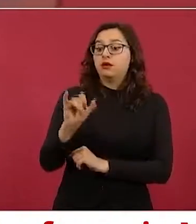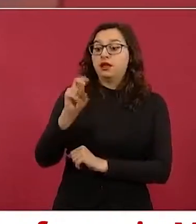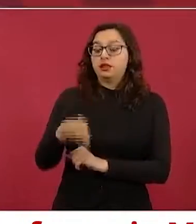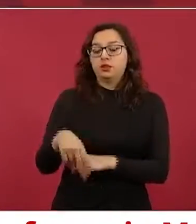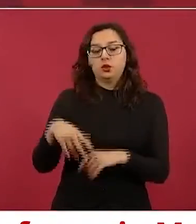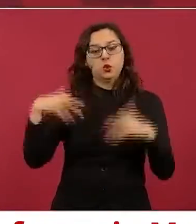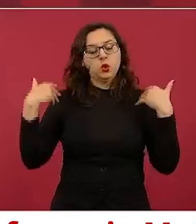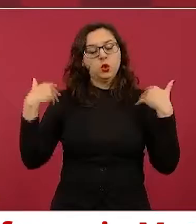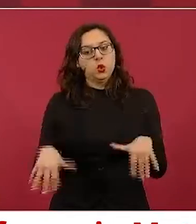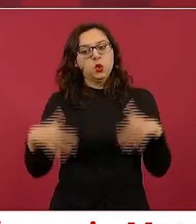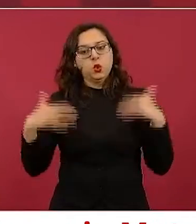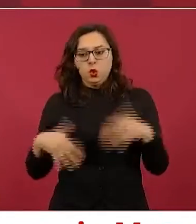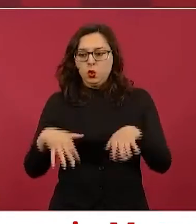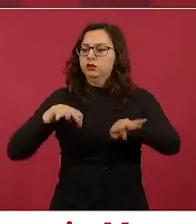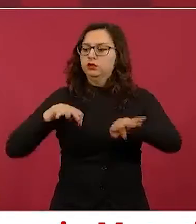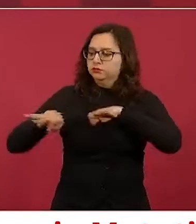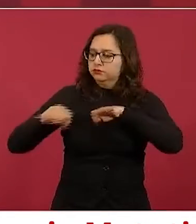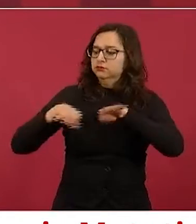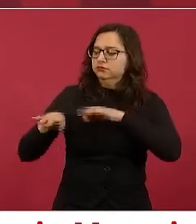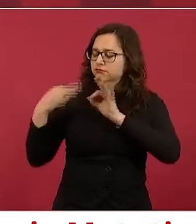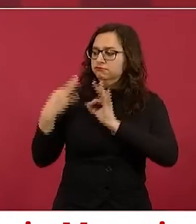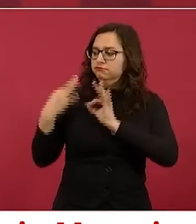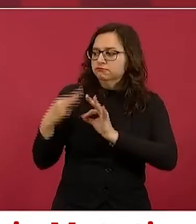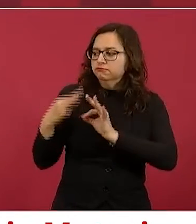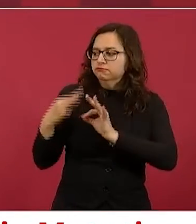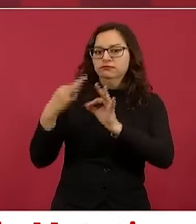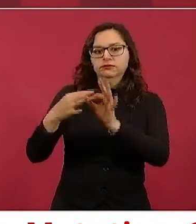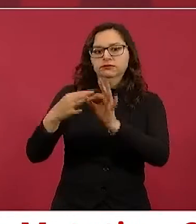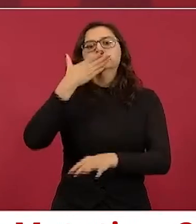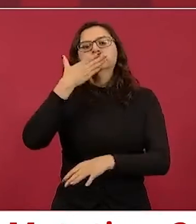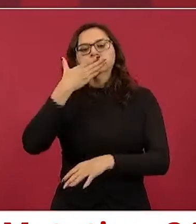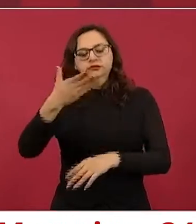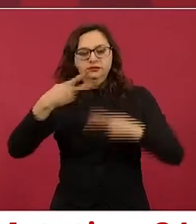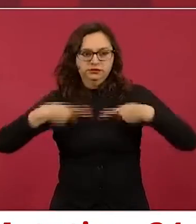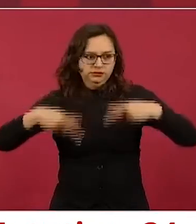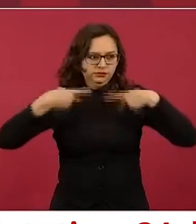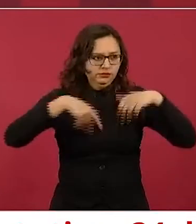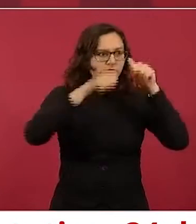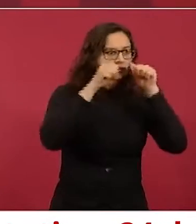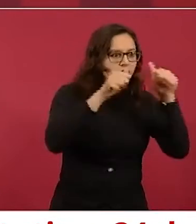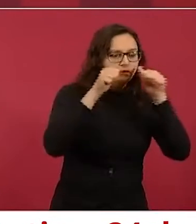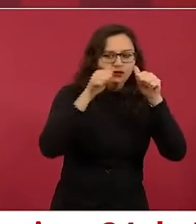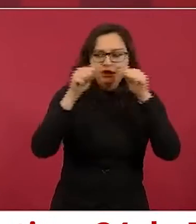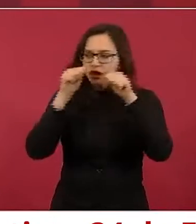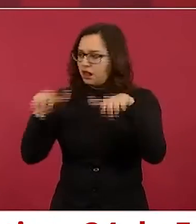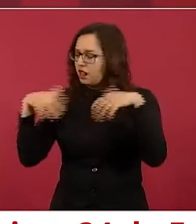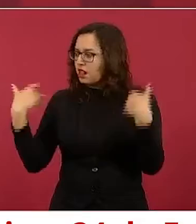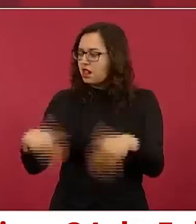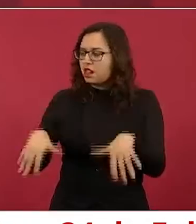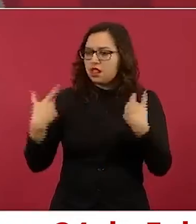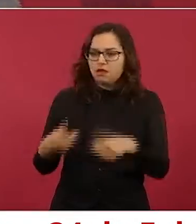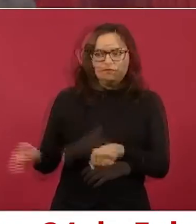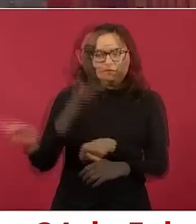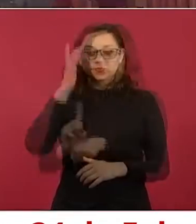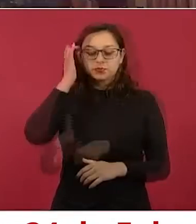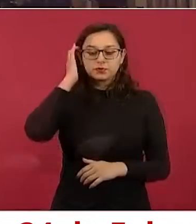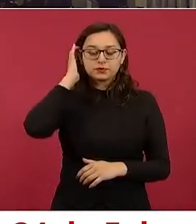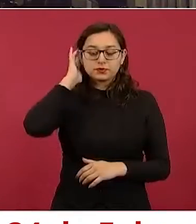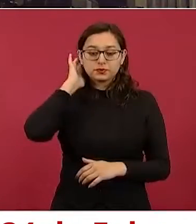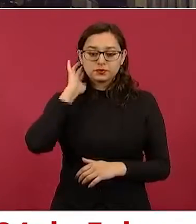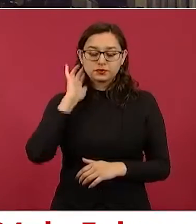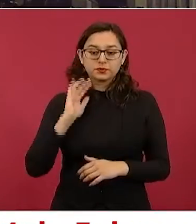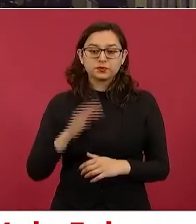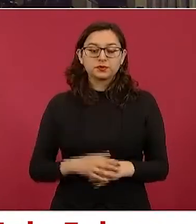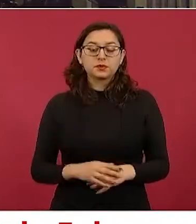atendiendo a la gente. No para, me consta. Los